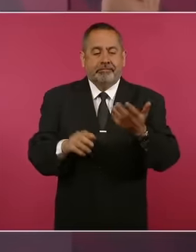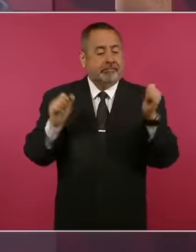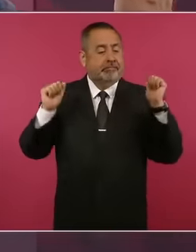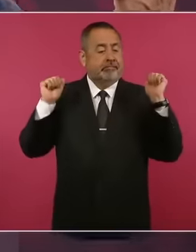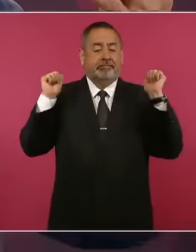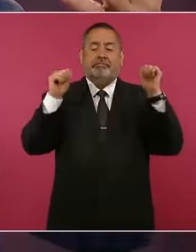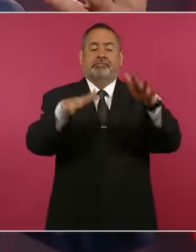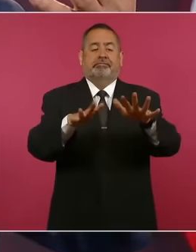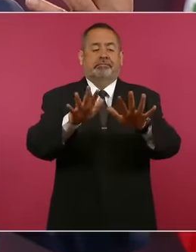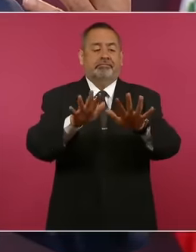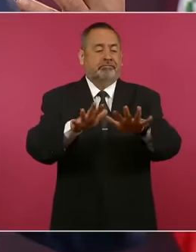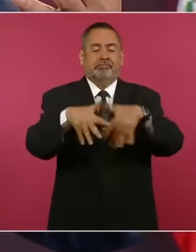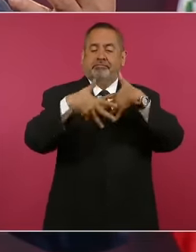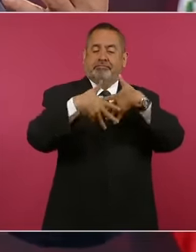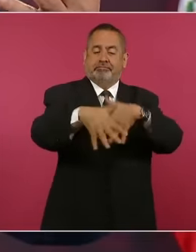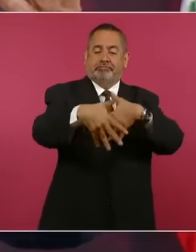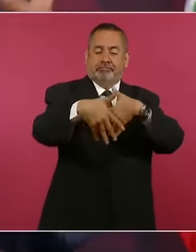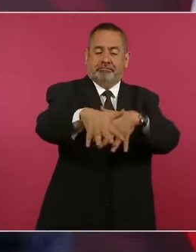rey va desnudo.